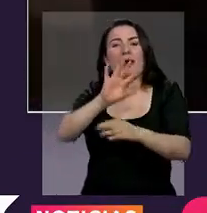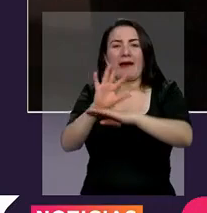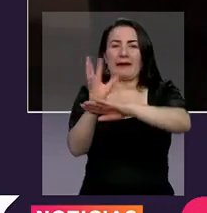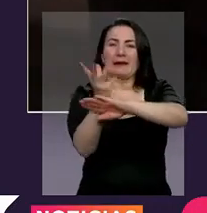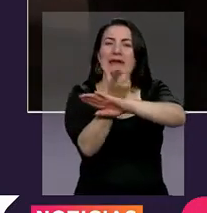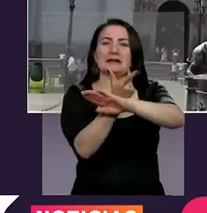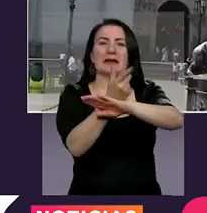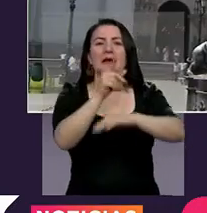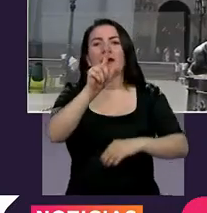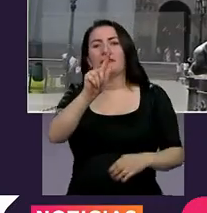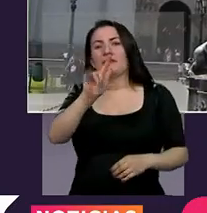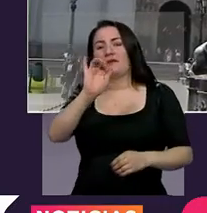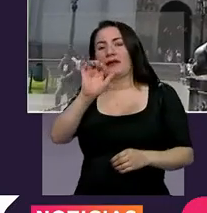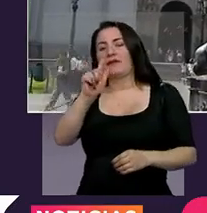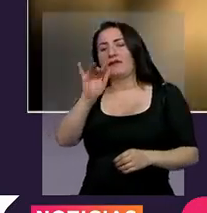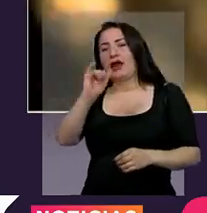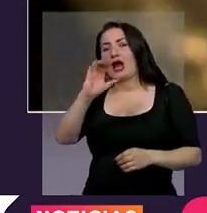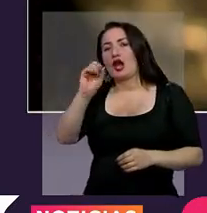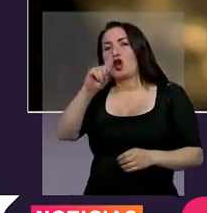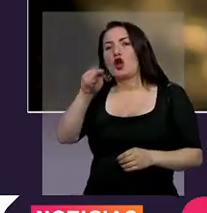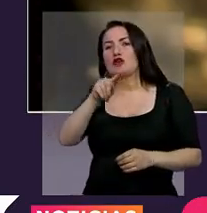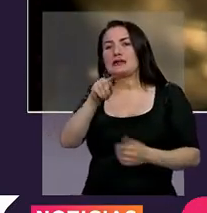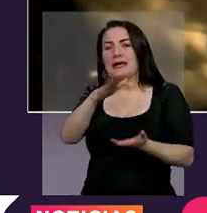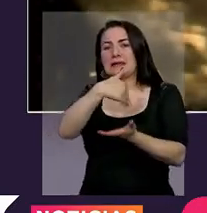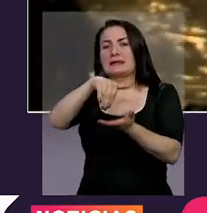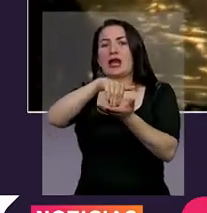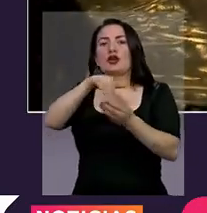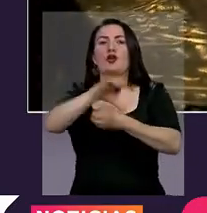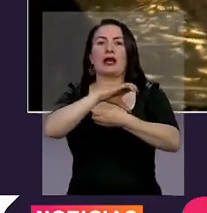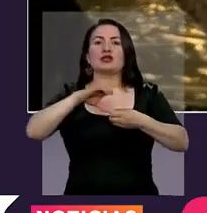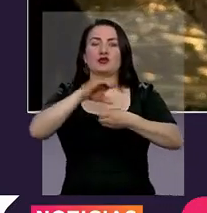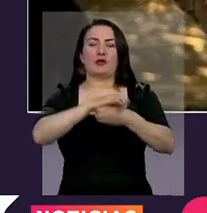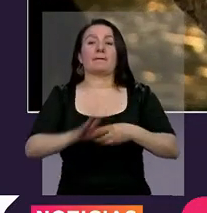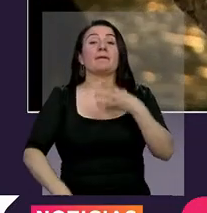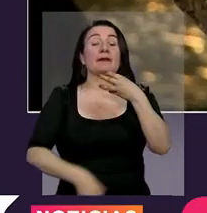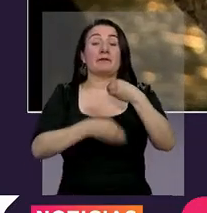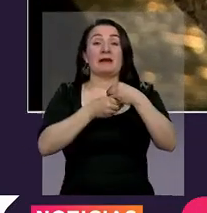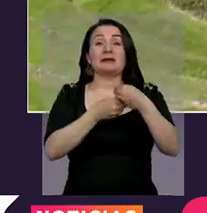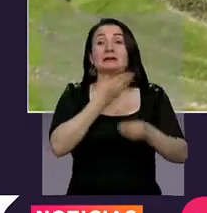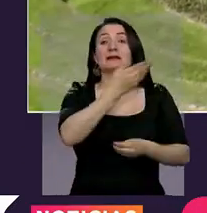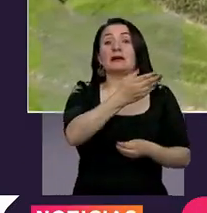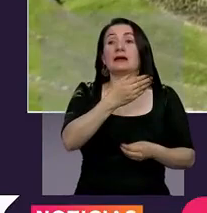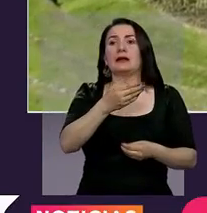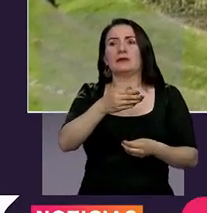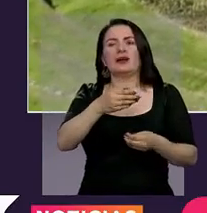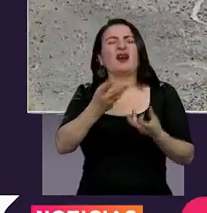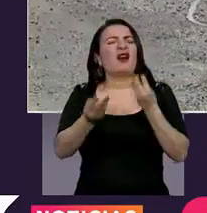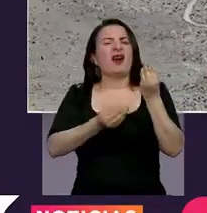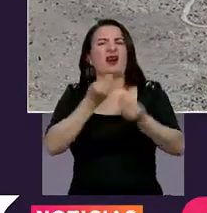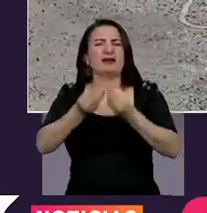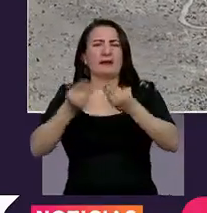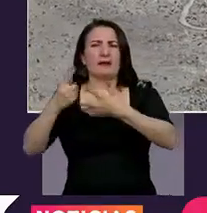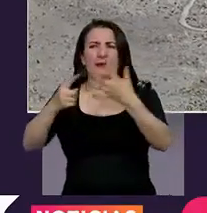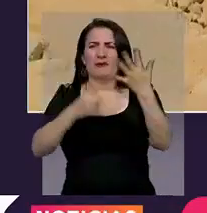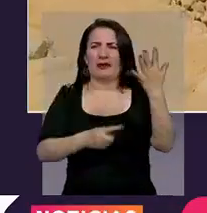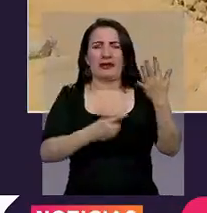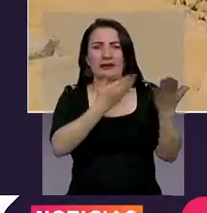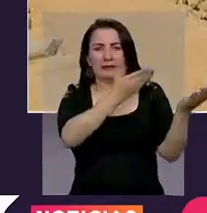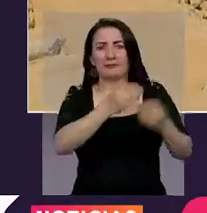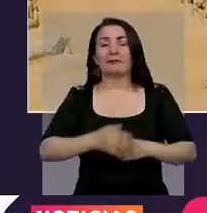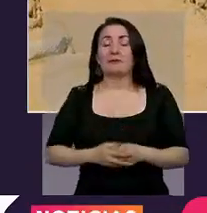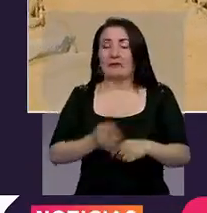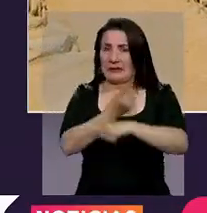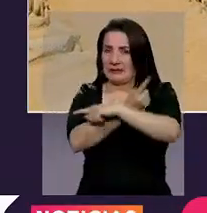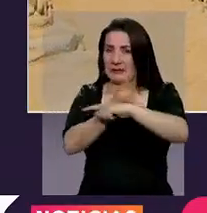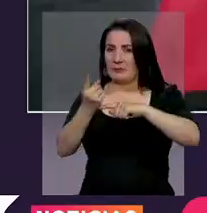urbana, Fefa Cox, en el centro de la ciudad. Además, va a estar el ciclo de... Eso es la siguiente semana, ¿no?